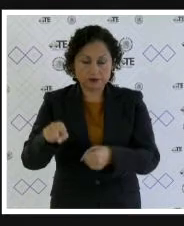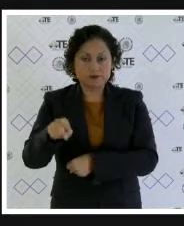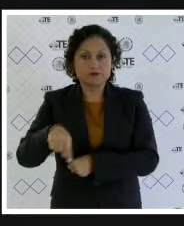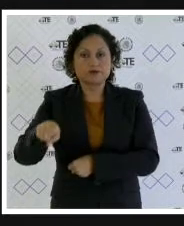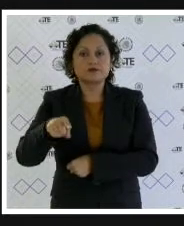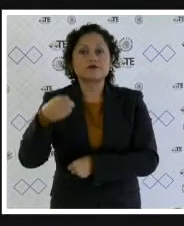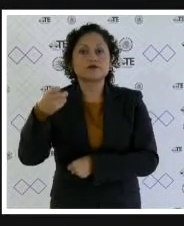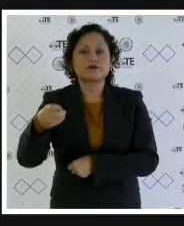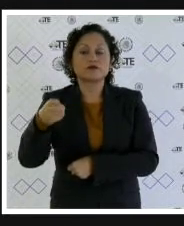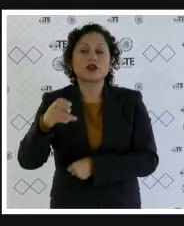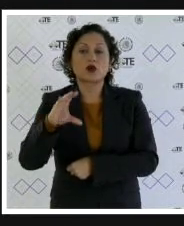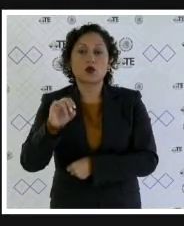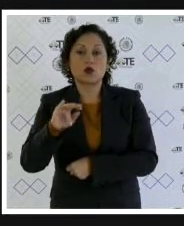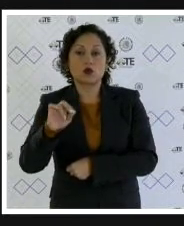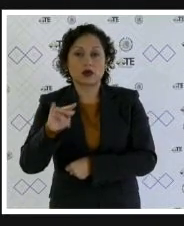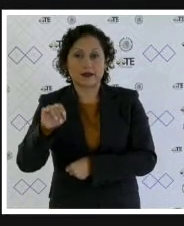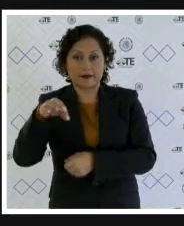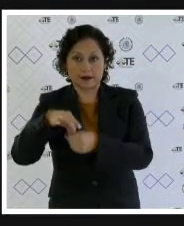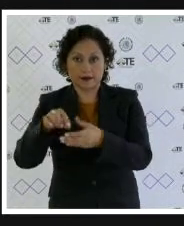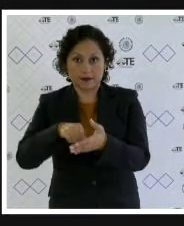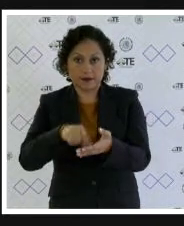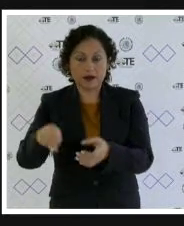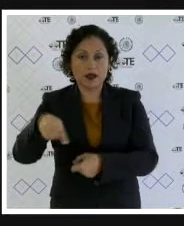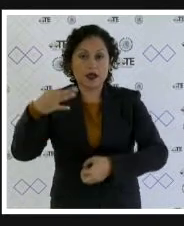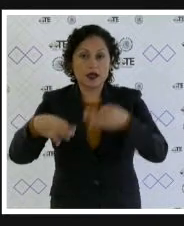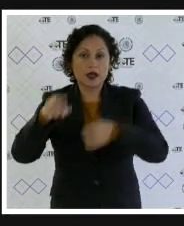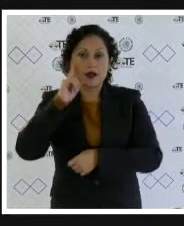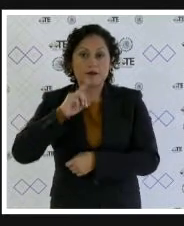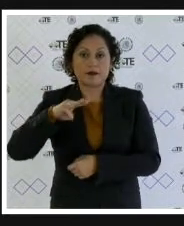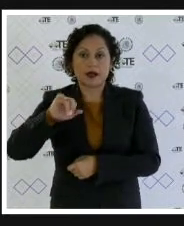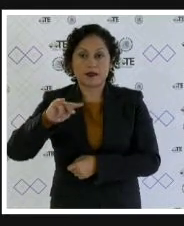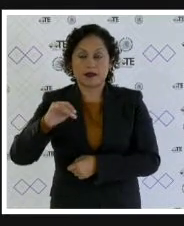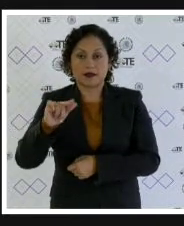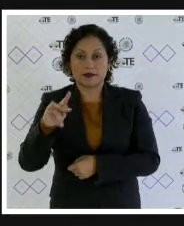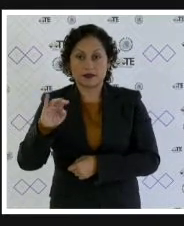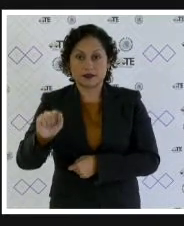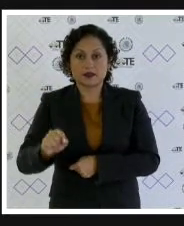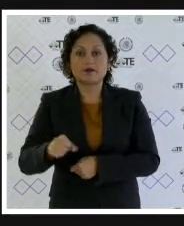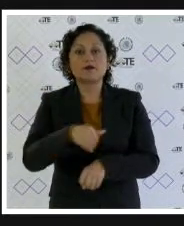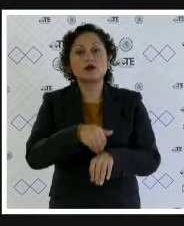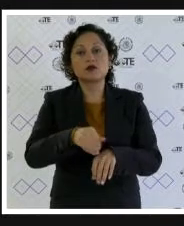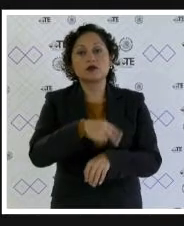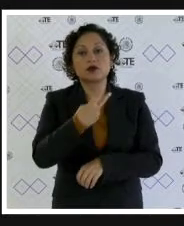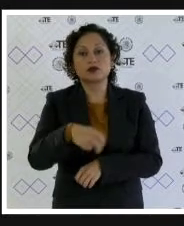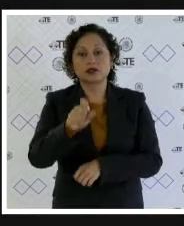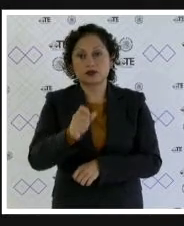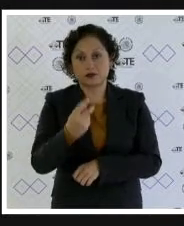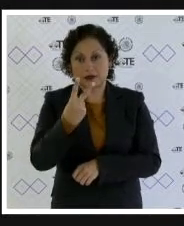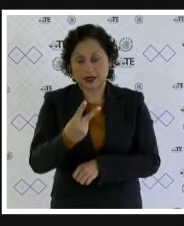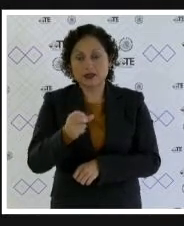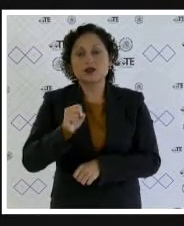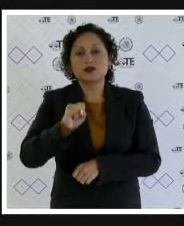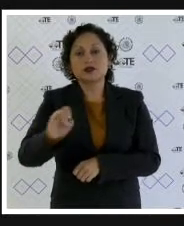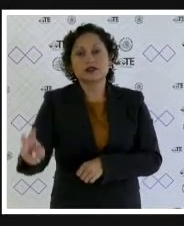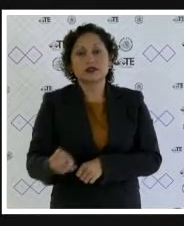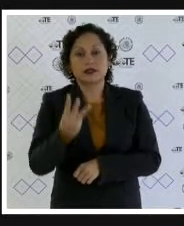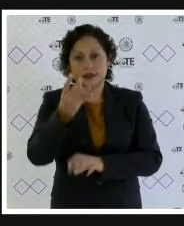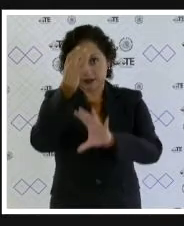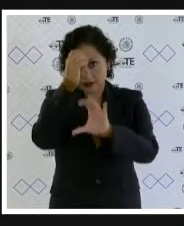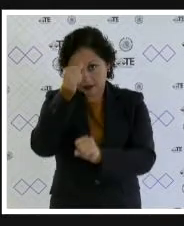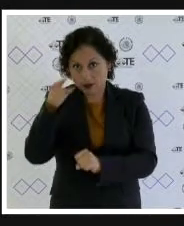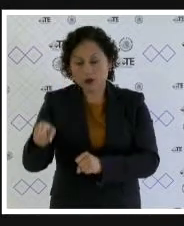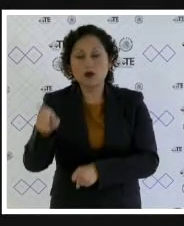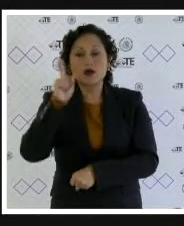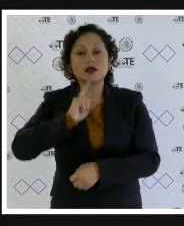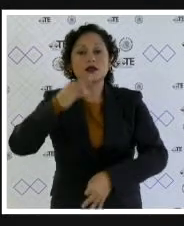magistrada Marta Leticia Mercado Ramírez en el juicio electoral doscientos veintidós ha sido aprobado por tres votos a favor de la magistrada